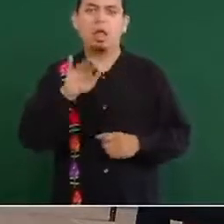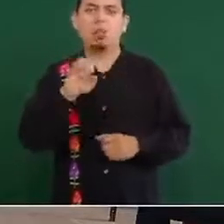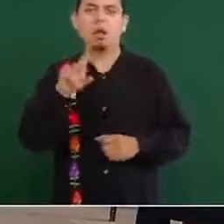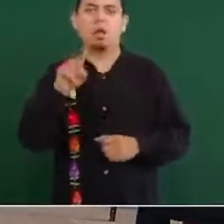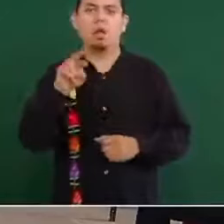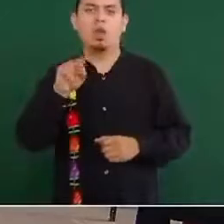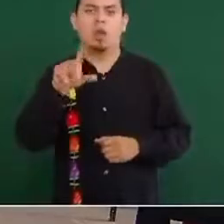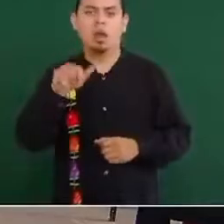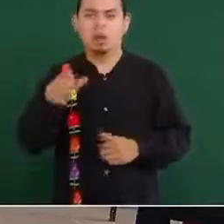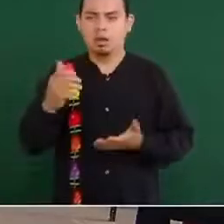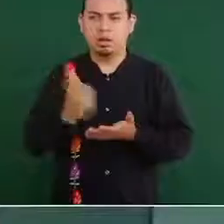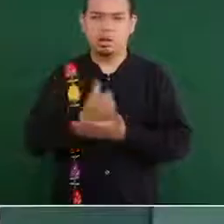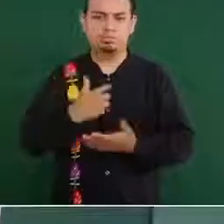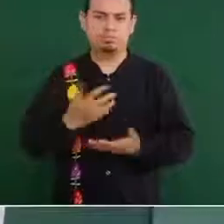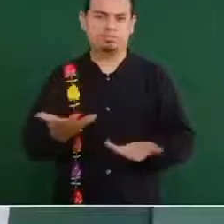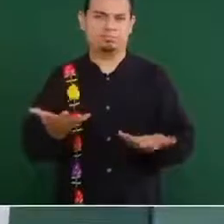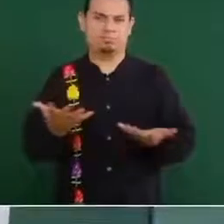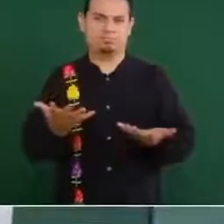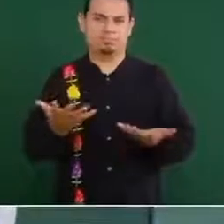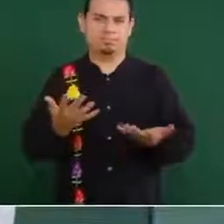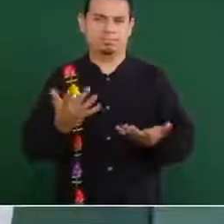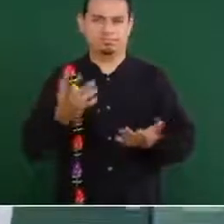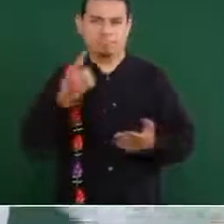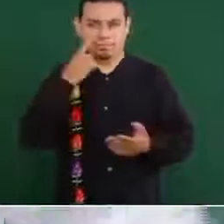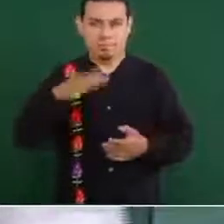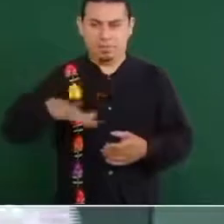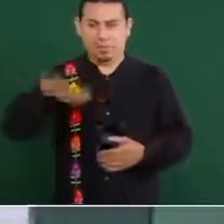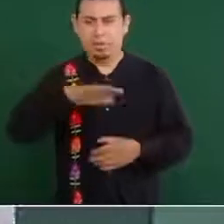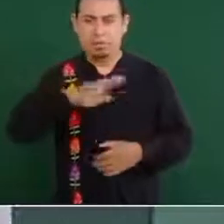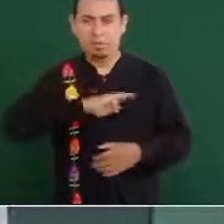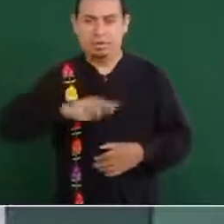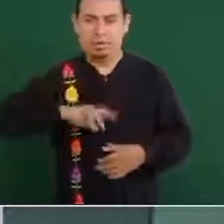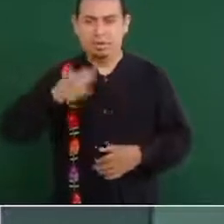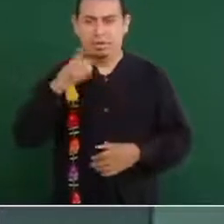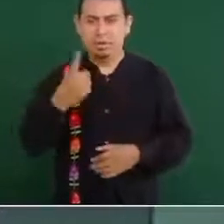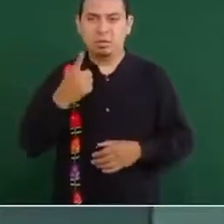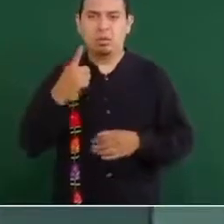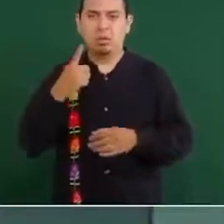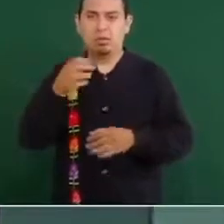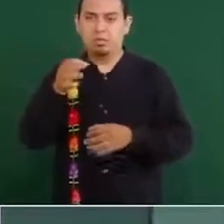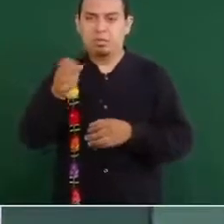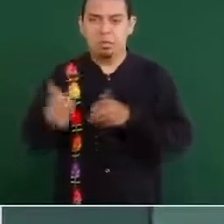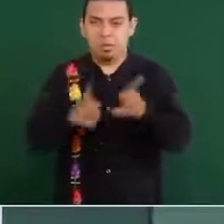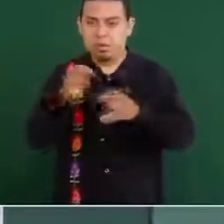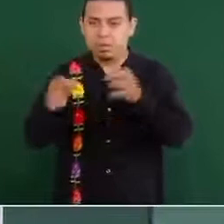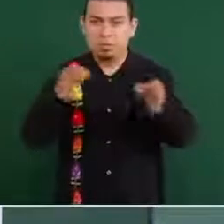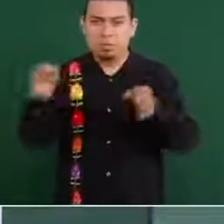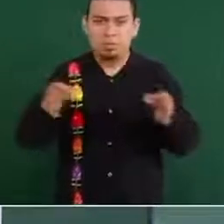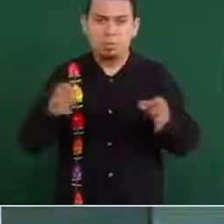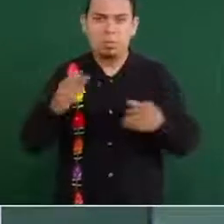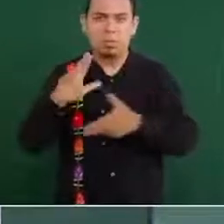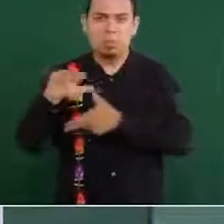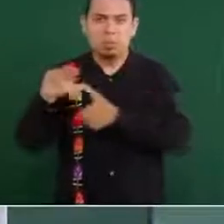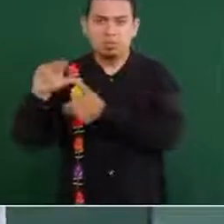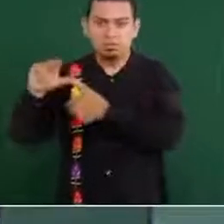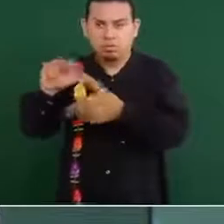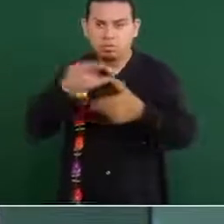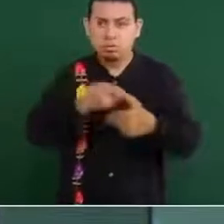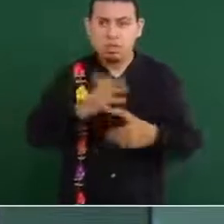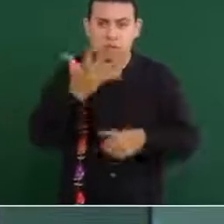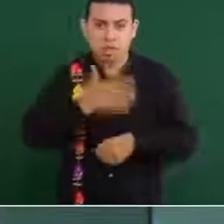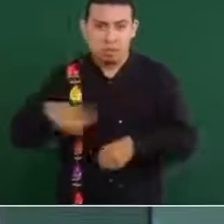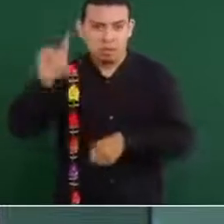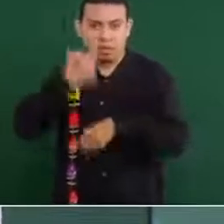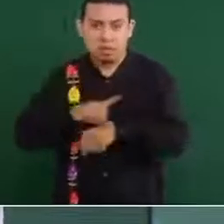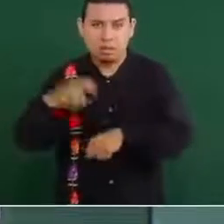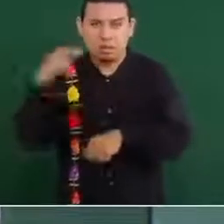Aquí, en la costa, 31 municipios afectados por el huracán, y en 10 días